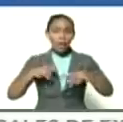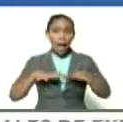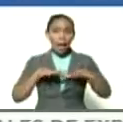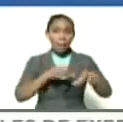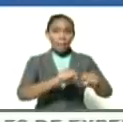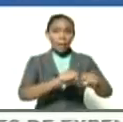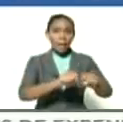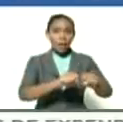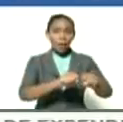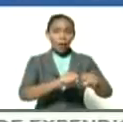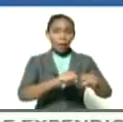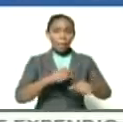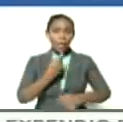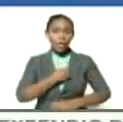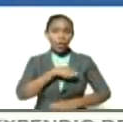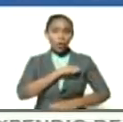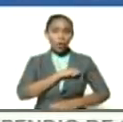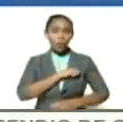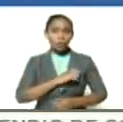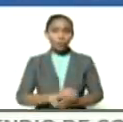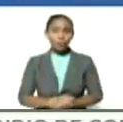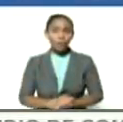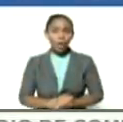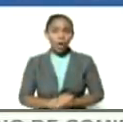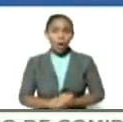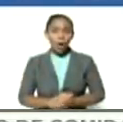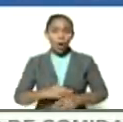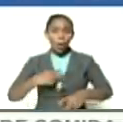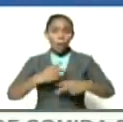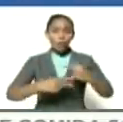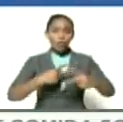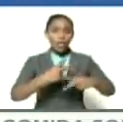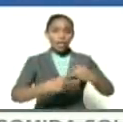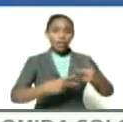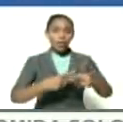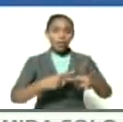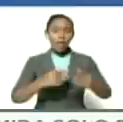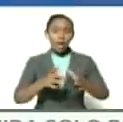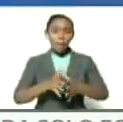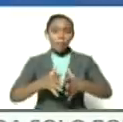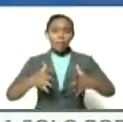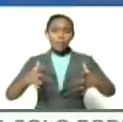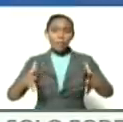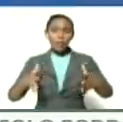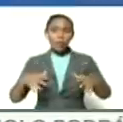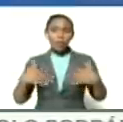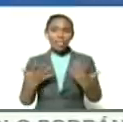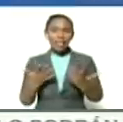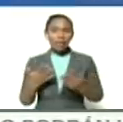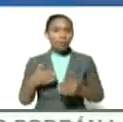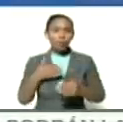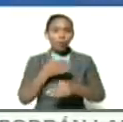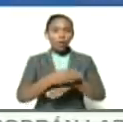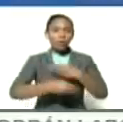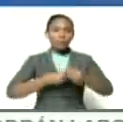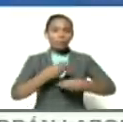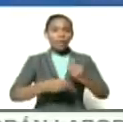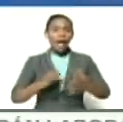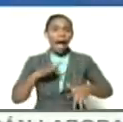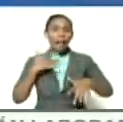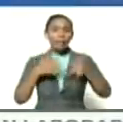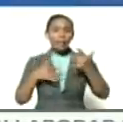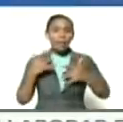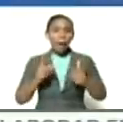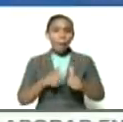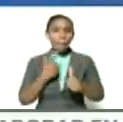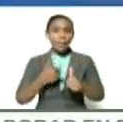español los procesos de emancipación que fueron actos al